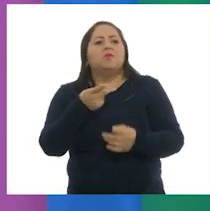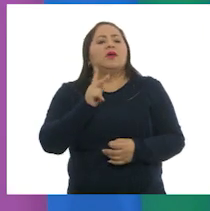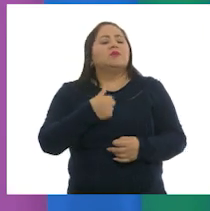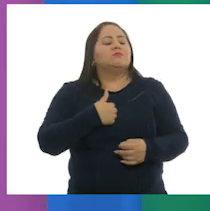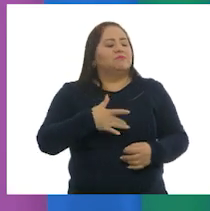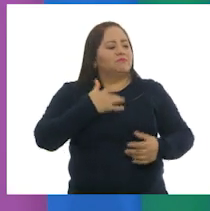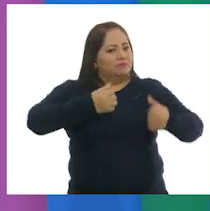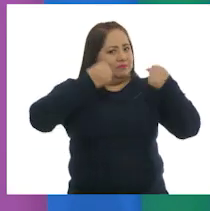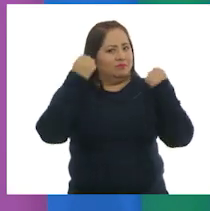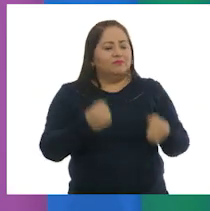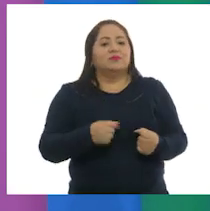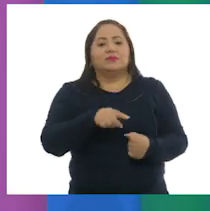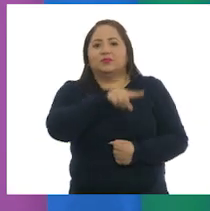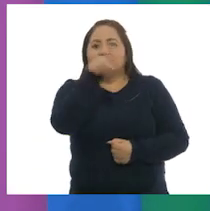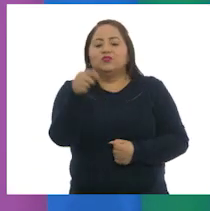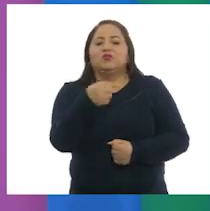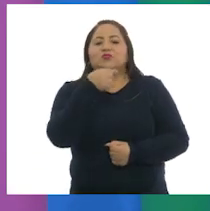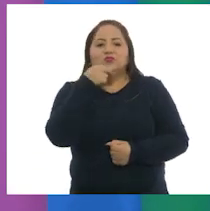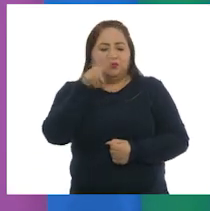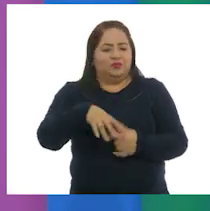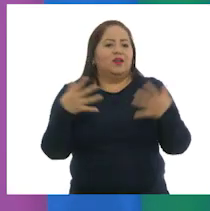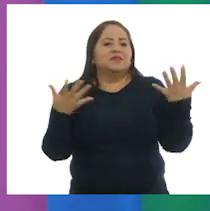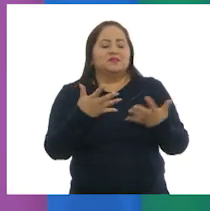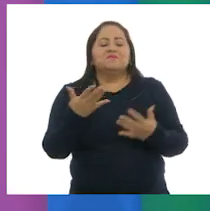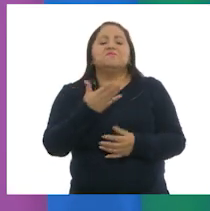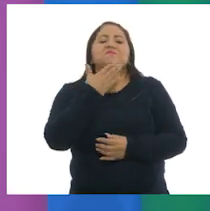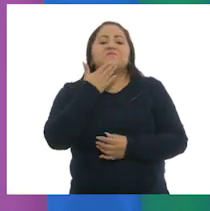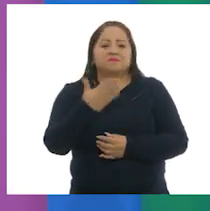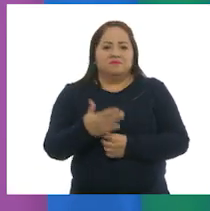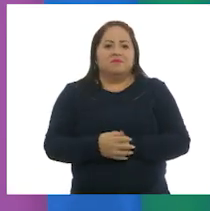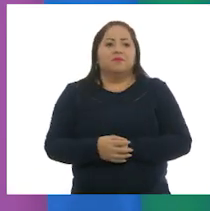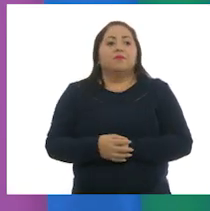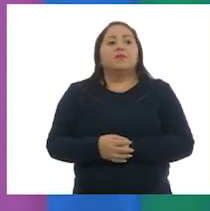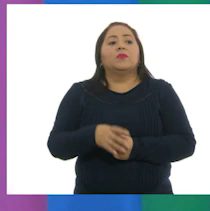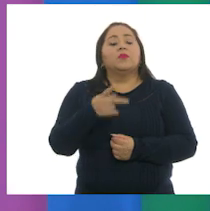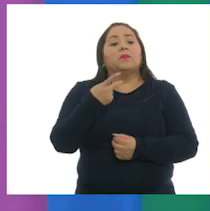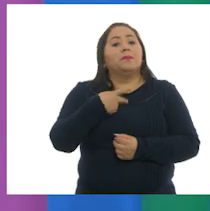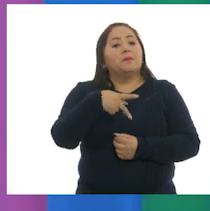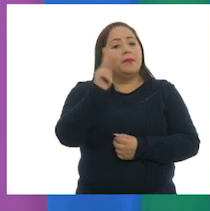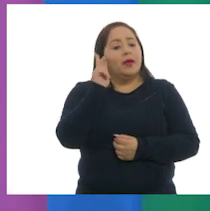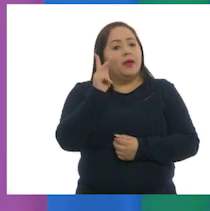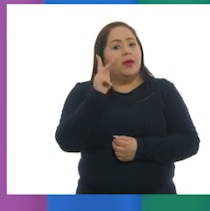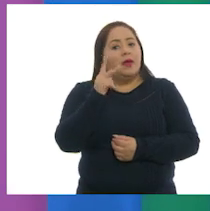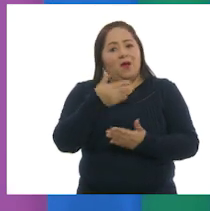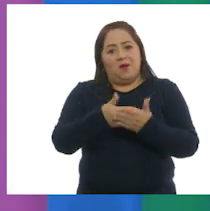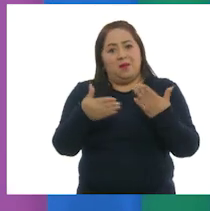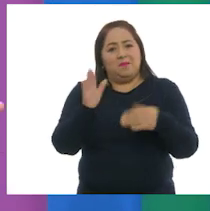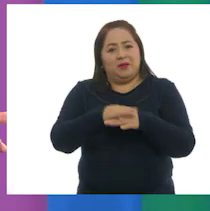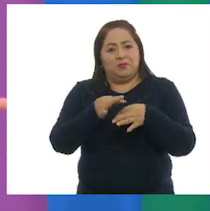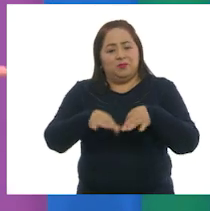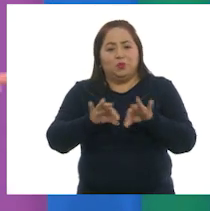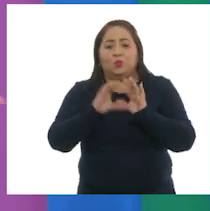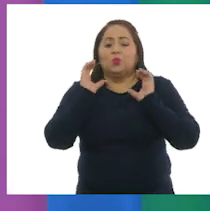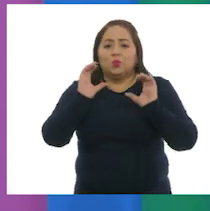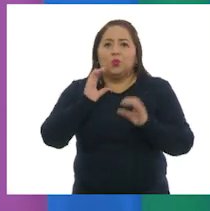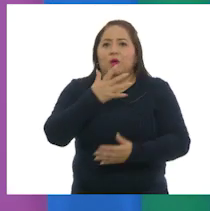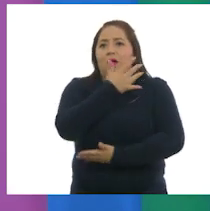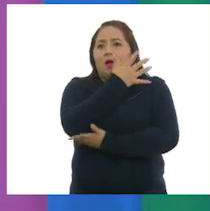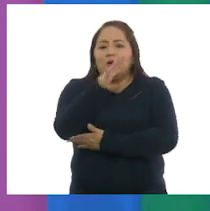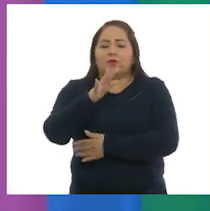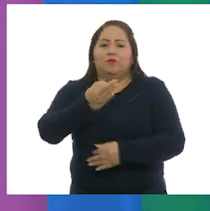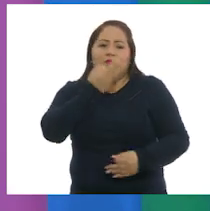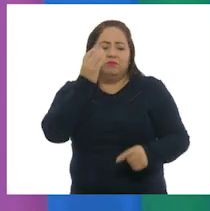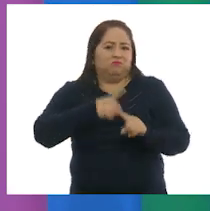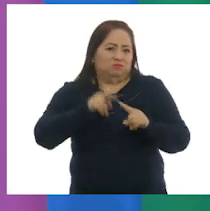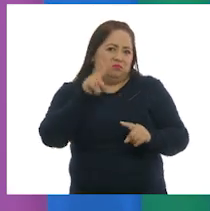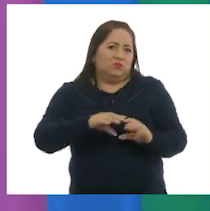segura de que ellas y ellos lo están haciendo y muy bien. Pero, volviendo al tema, es importante conservar las áreas naturales, ¿cierto?